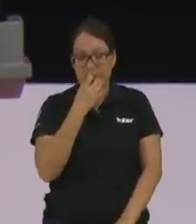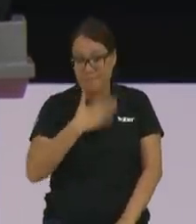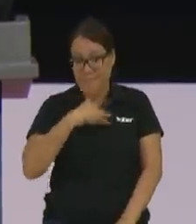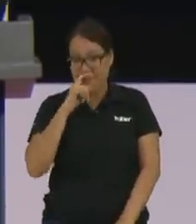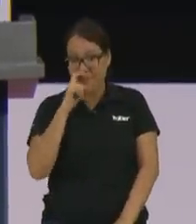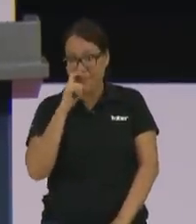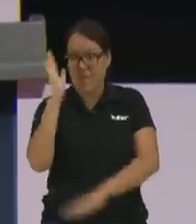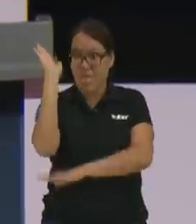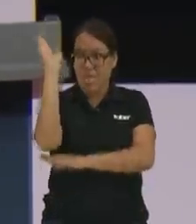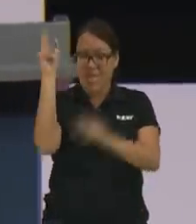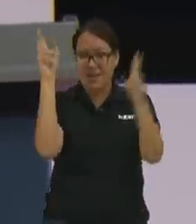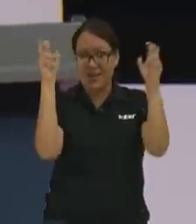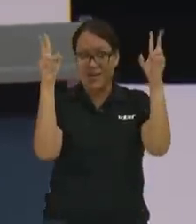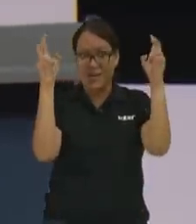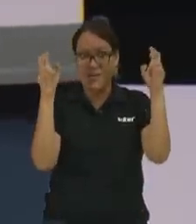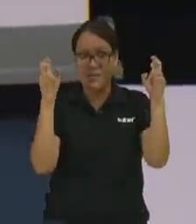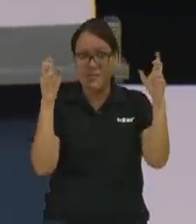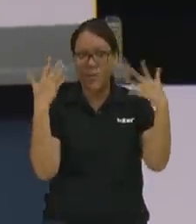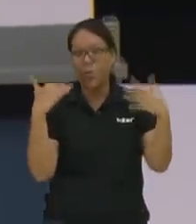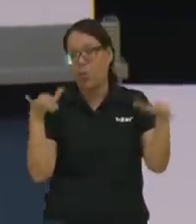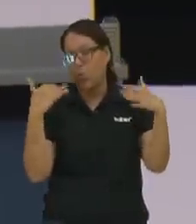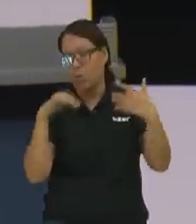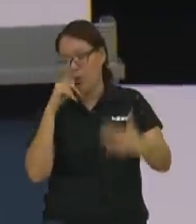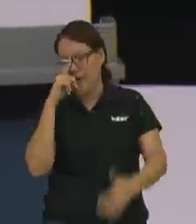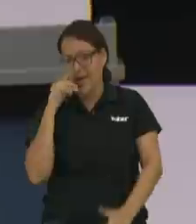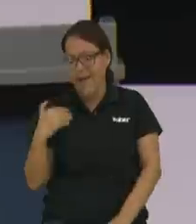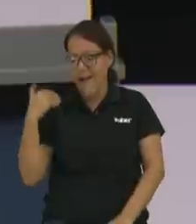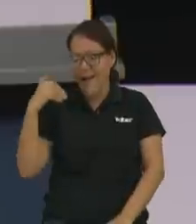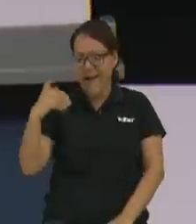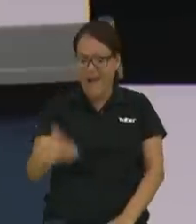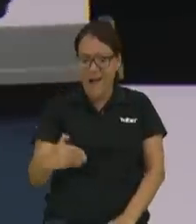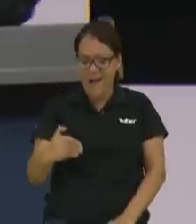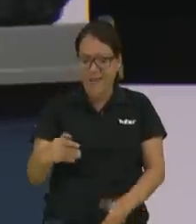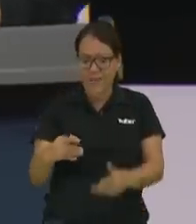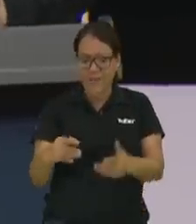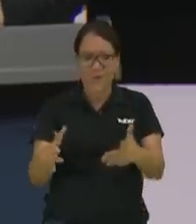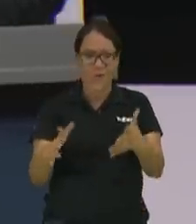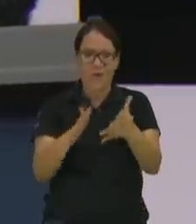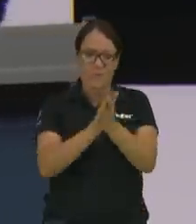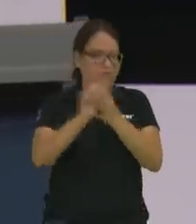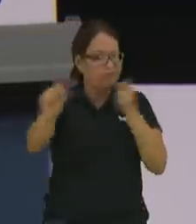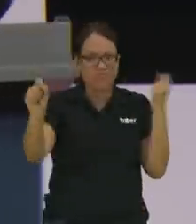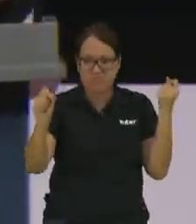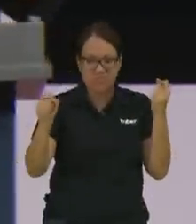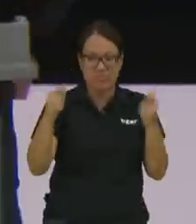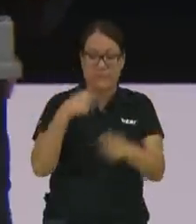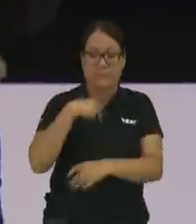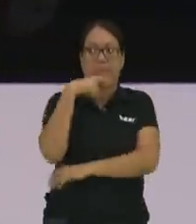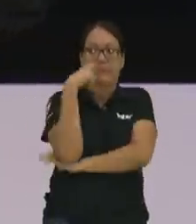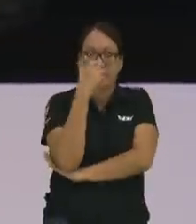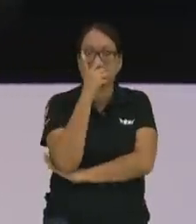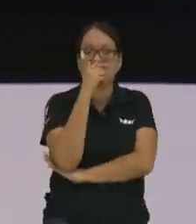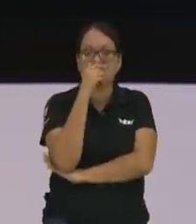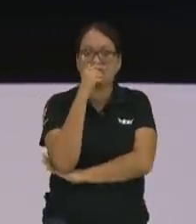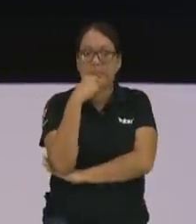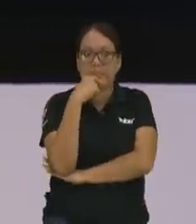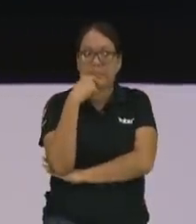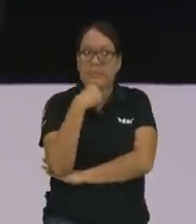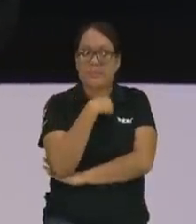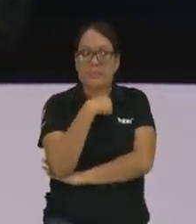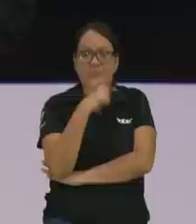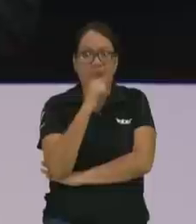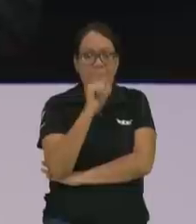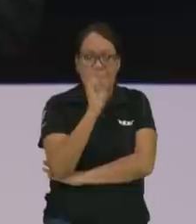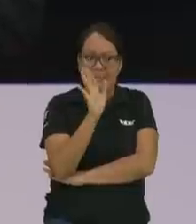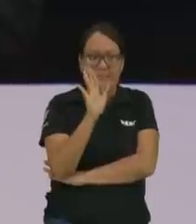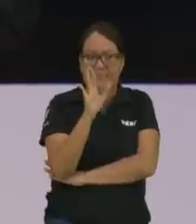que se llamaba el año de la reventazón Dios mío yo cuando digo esto ni al baño quiero ir porque me da